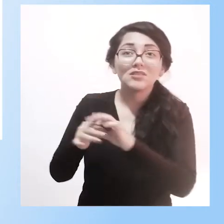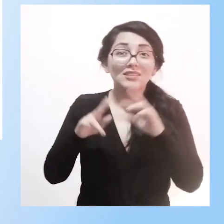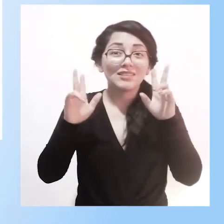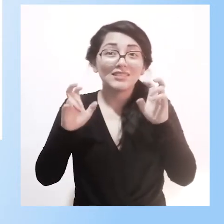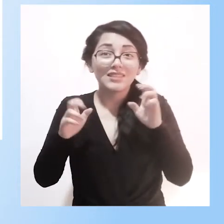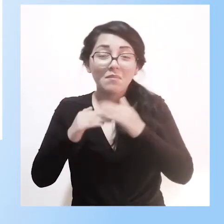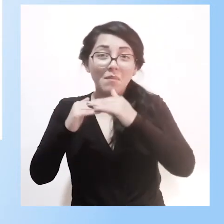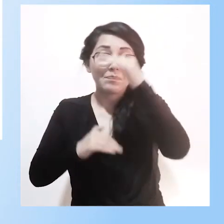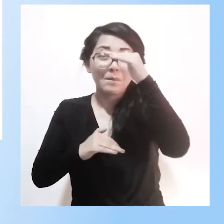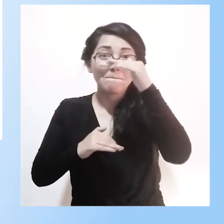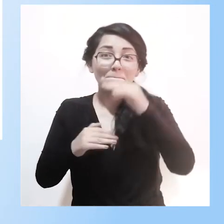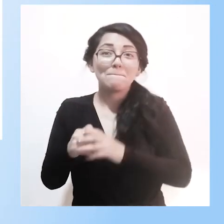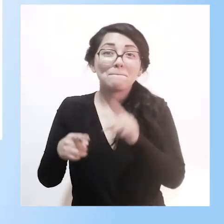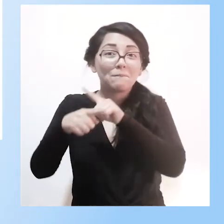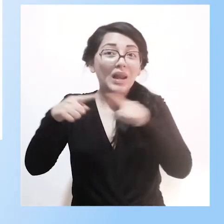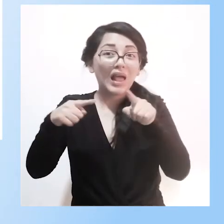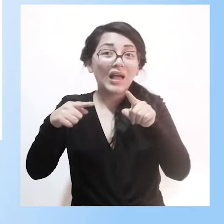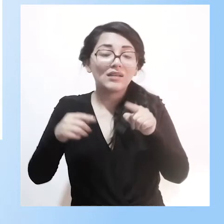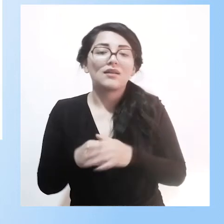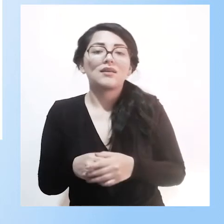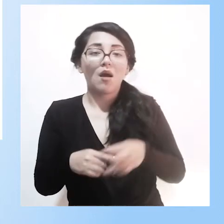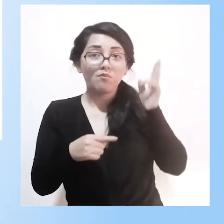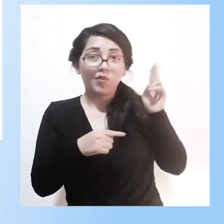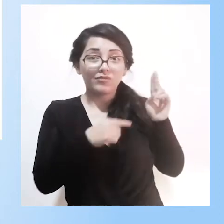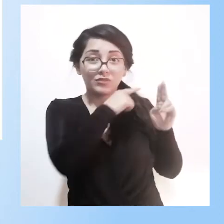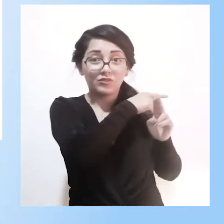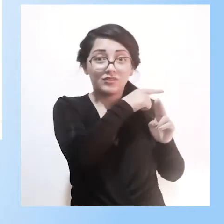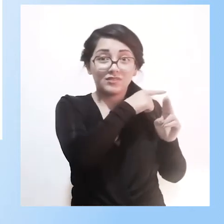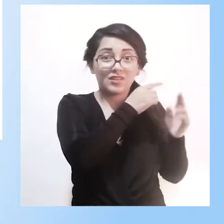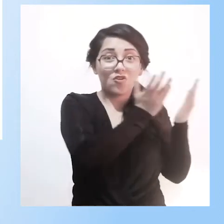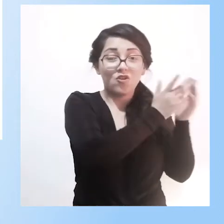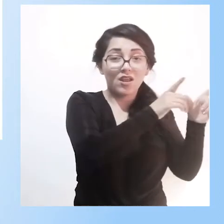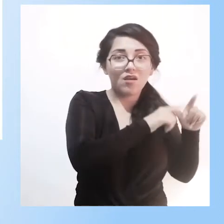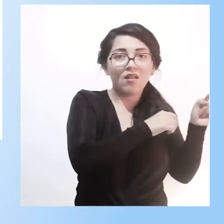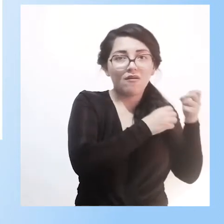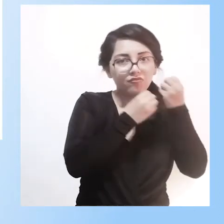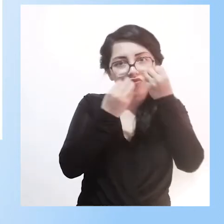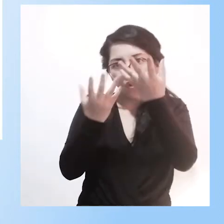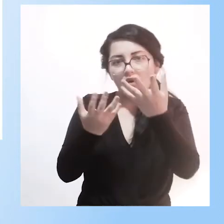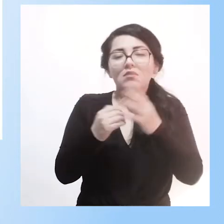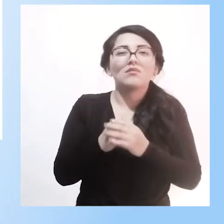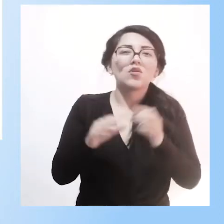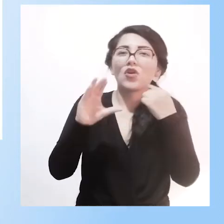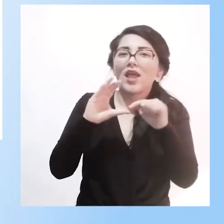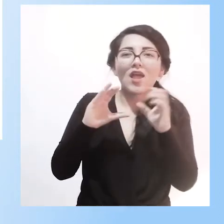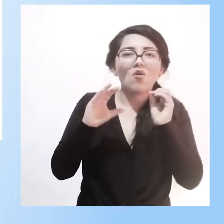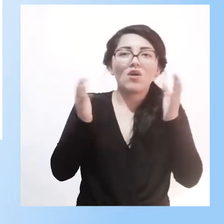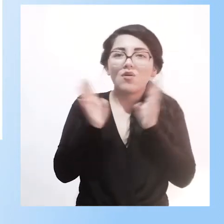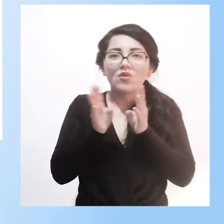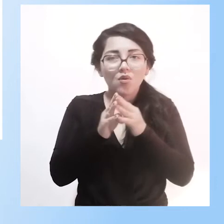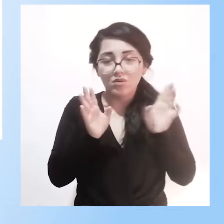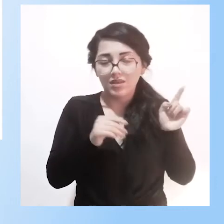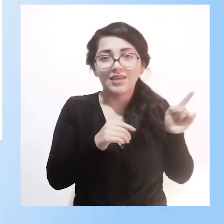El docente de la institución educativa de origen informa por teléfono, correo electrónico o mediante una reunión los